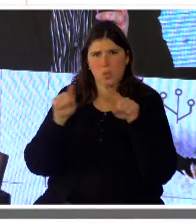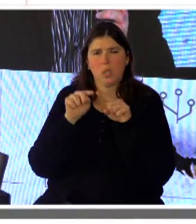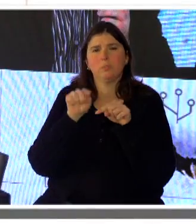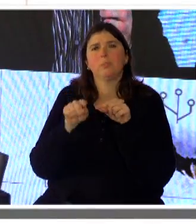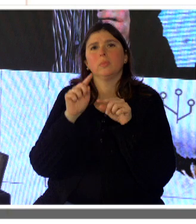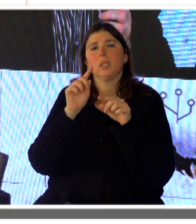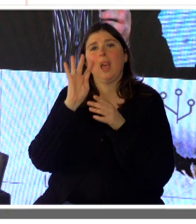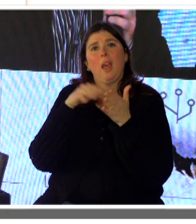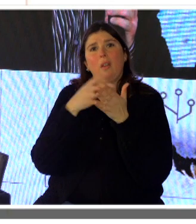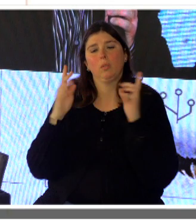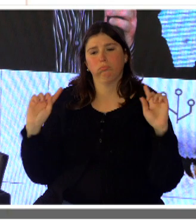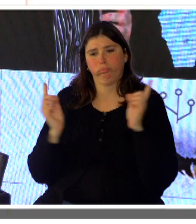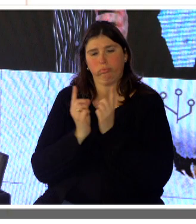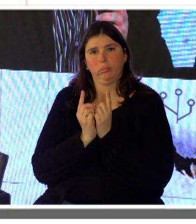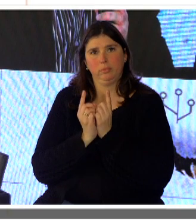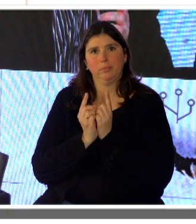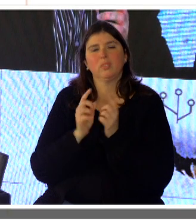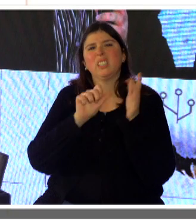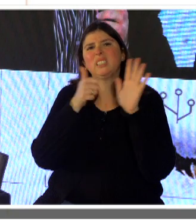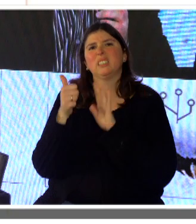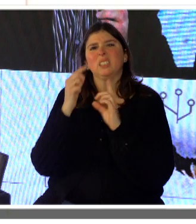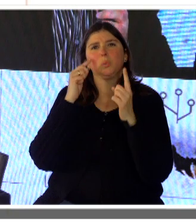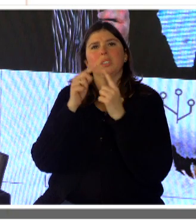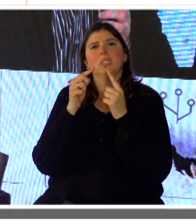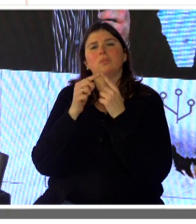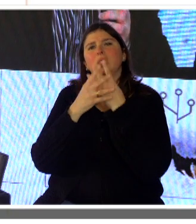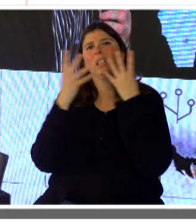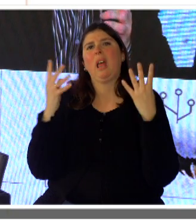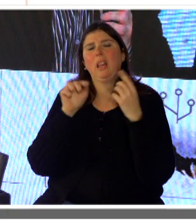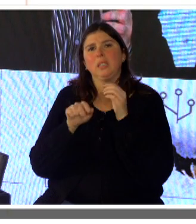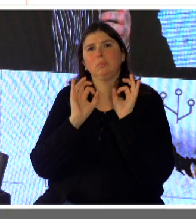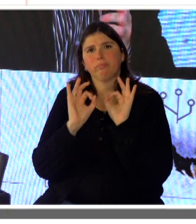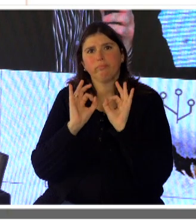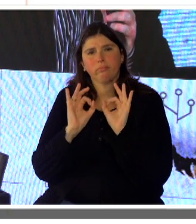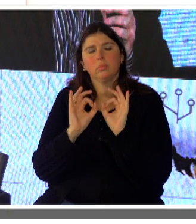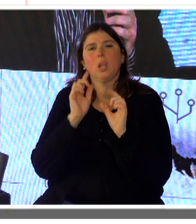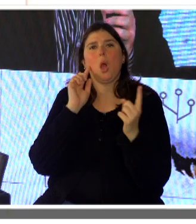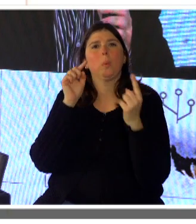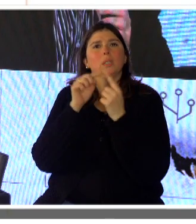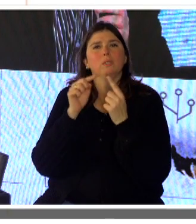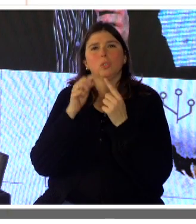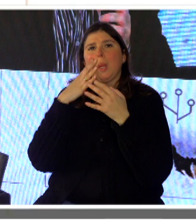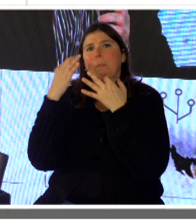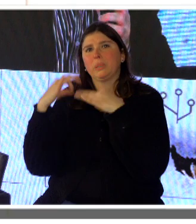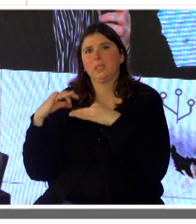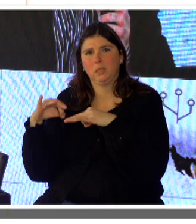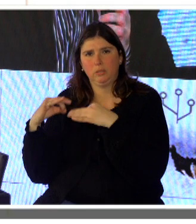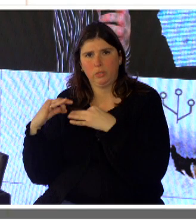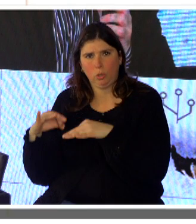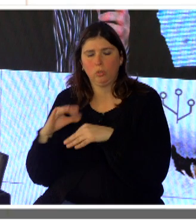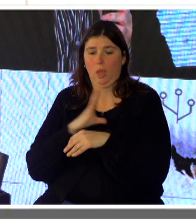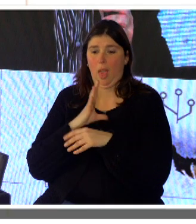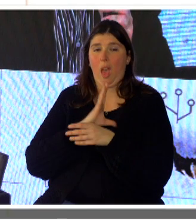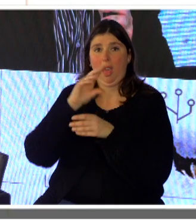cuáles son los seis lineamientos estratégicos y dentro de ellos cuáles son los objetivos estratégicos específicos que tenemos dentro de la